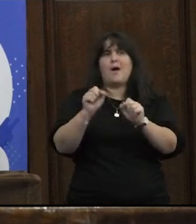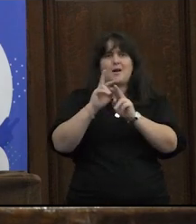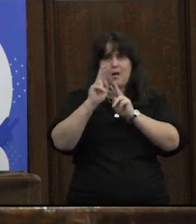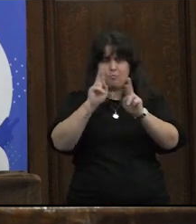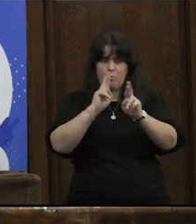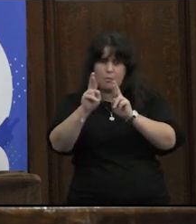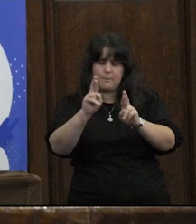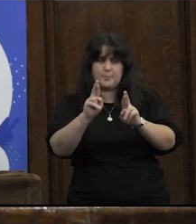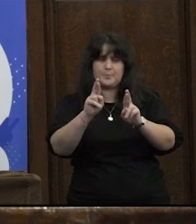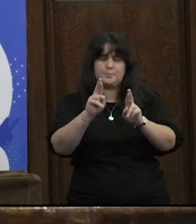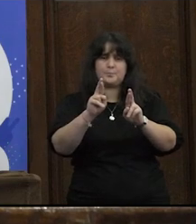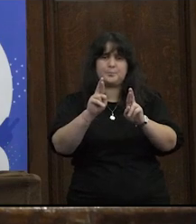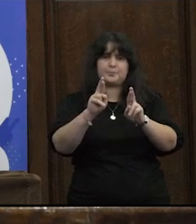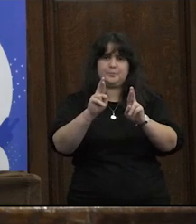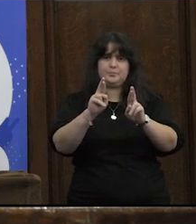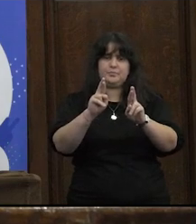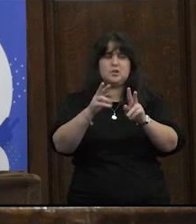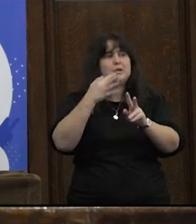responder